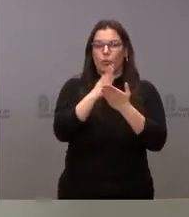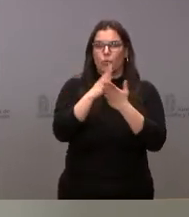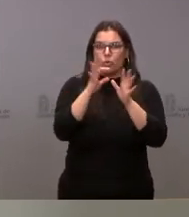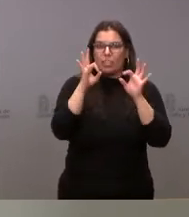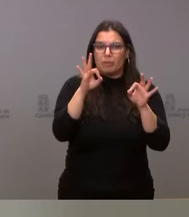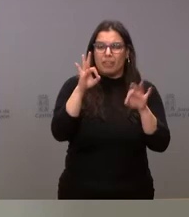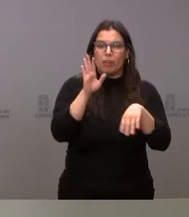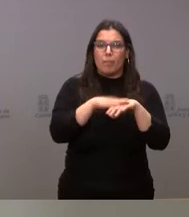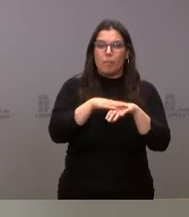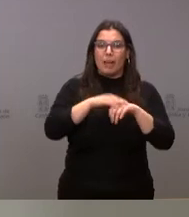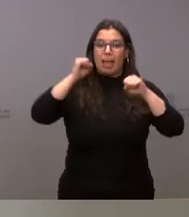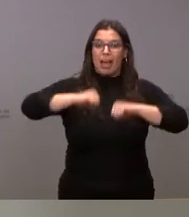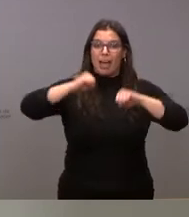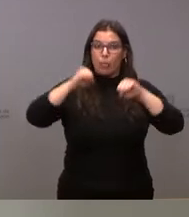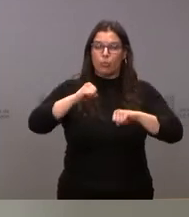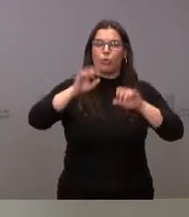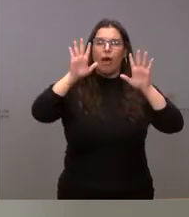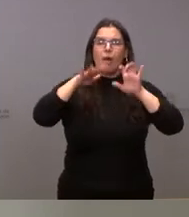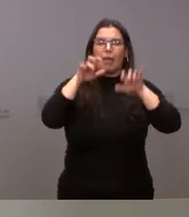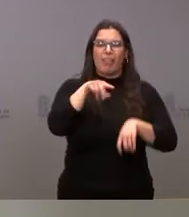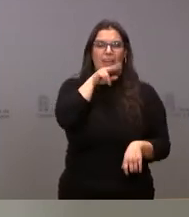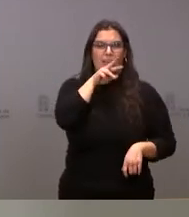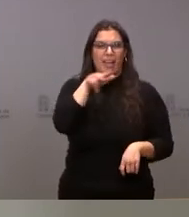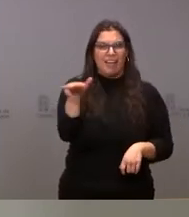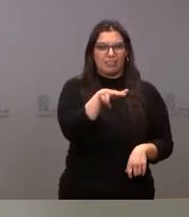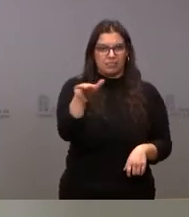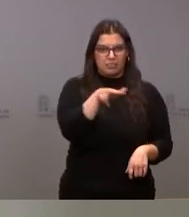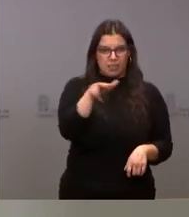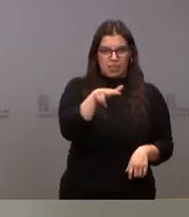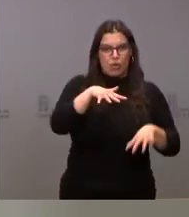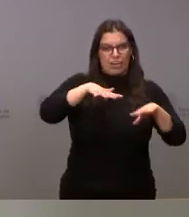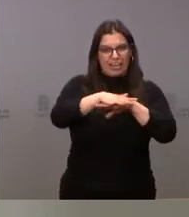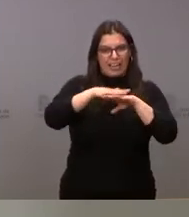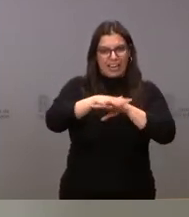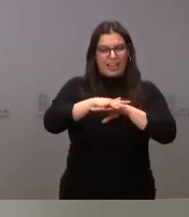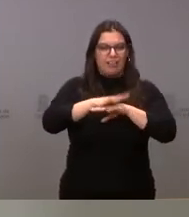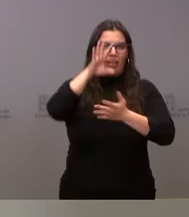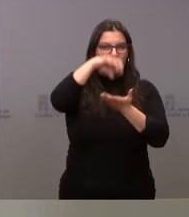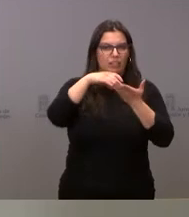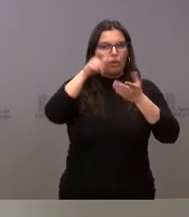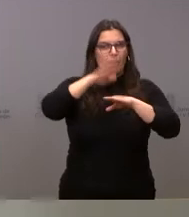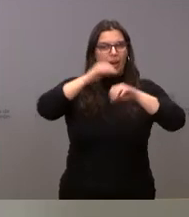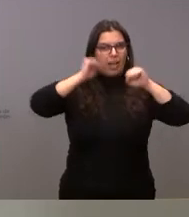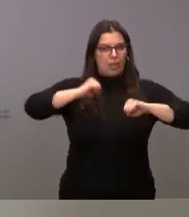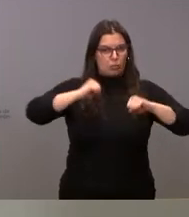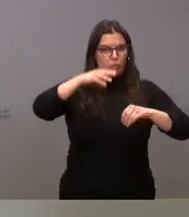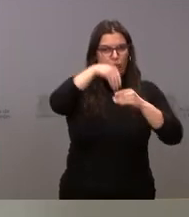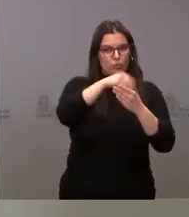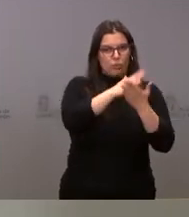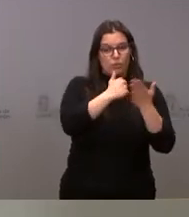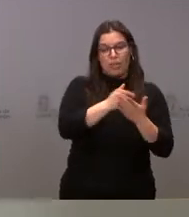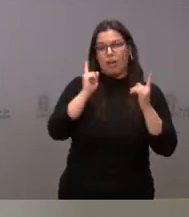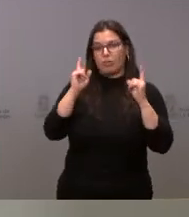para las personas adultas en la red de centros de educación de personas adultas de nuestra comunidad autónoma. Y, en el caso de las